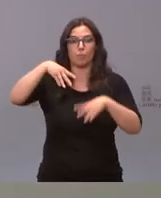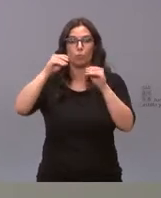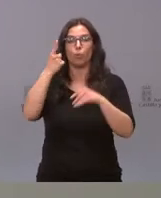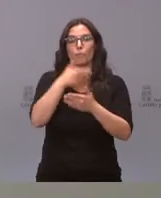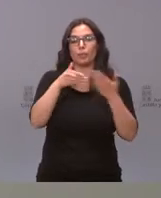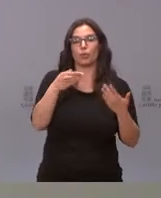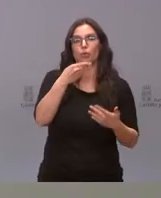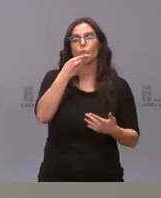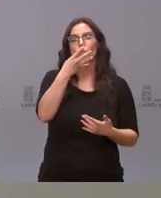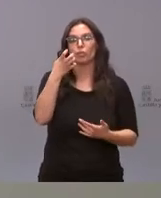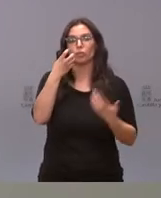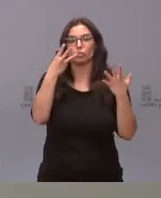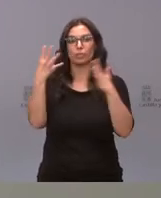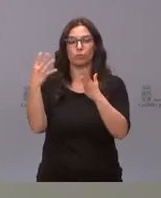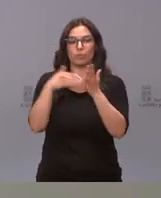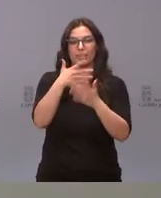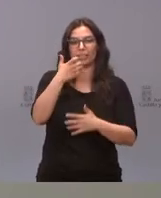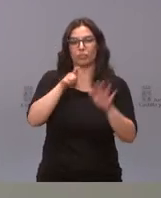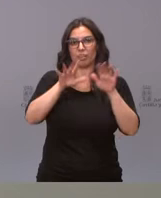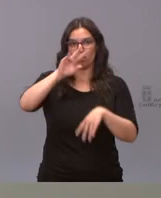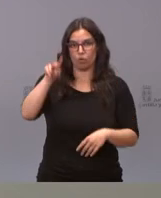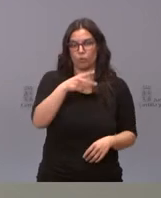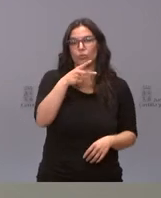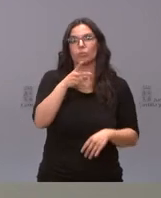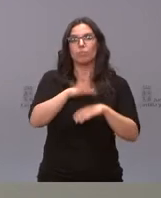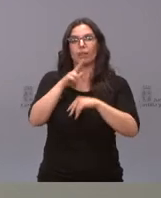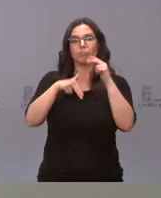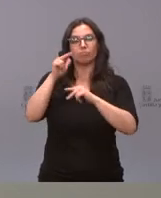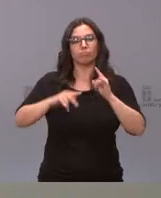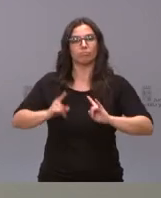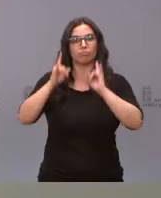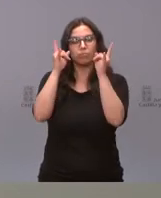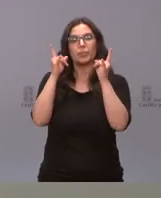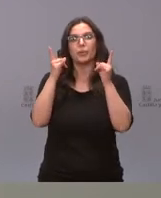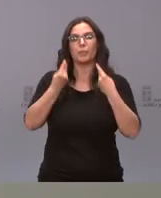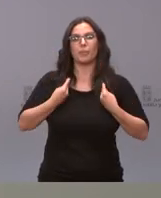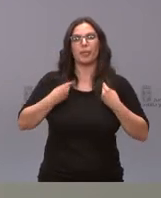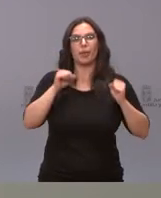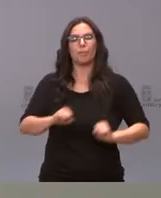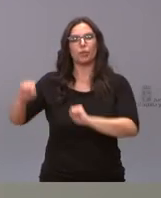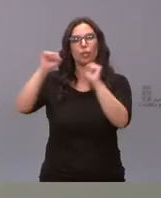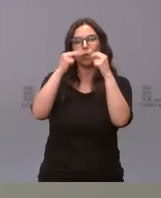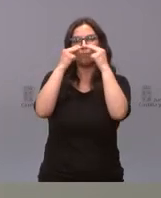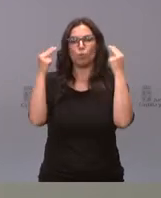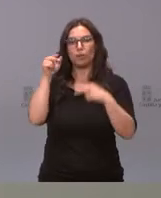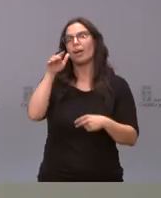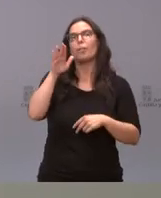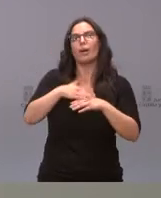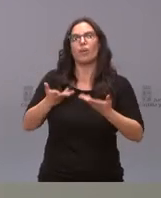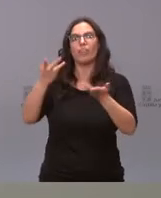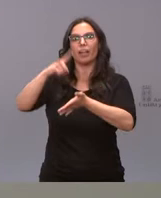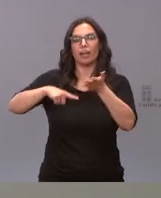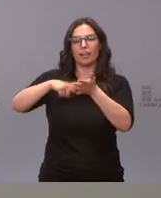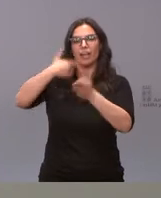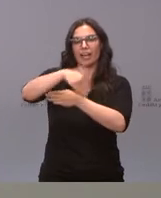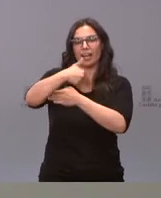.489.565 euros para la construcción de viviendas de protección pública en alquiler, ubicadas en la